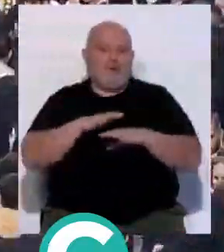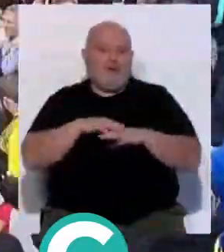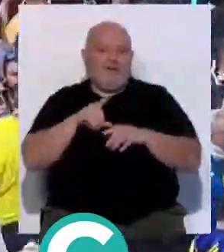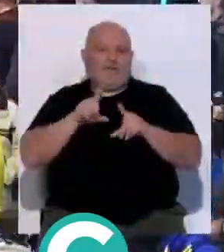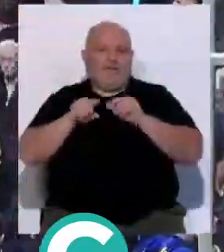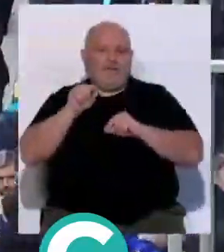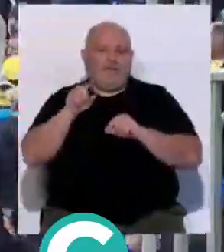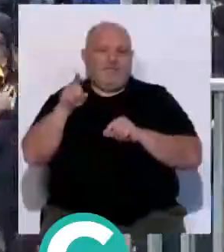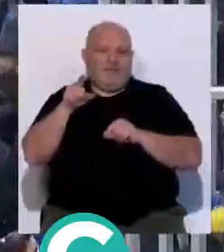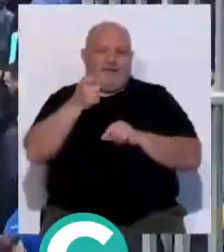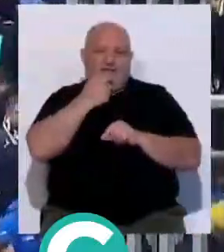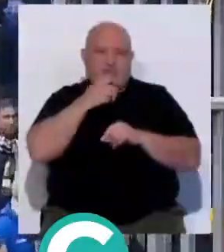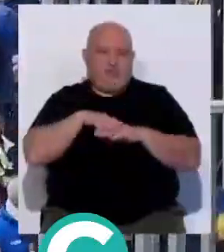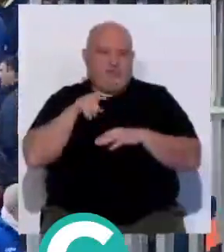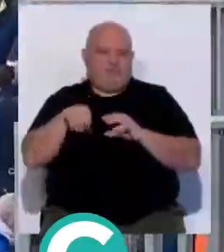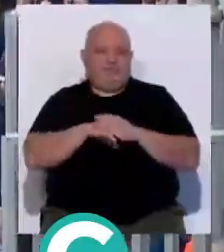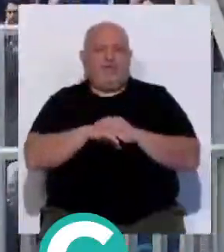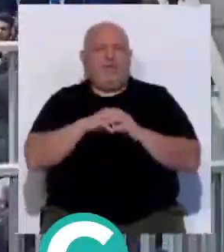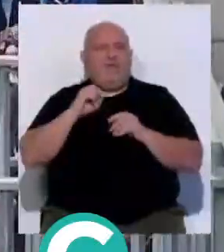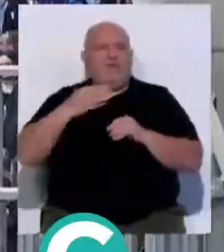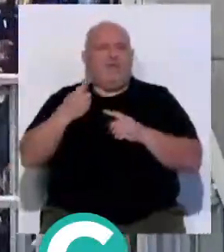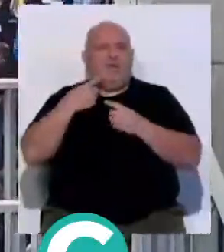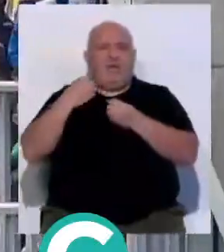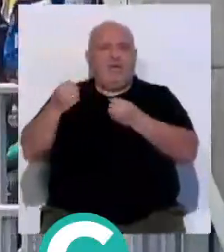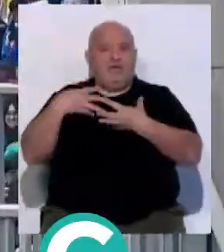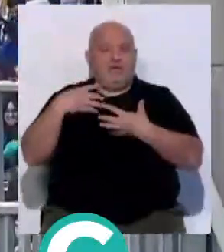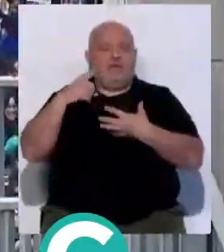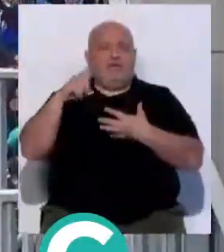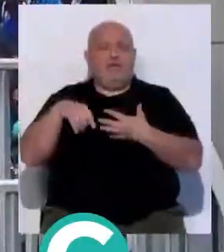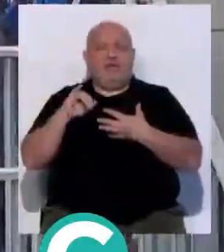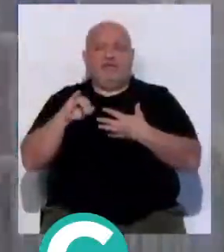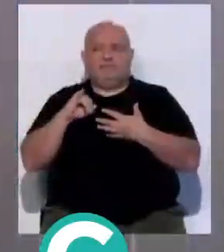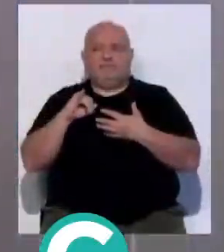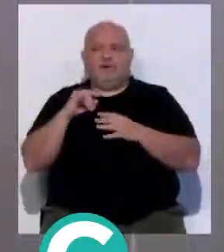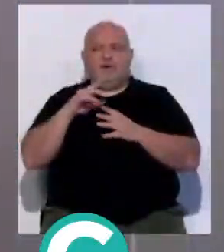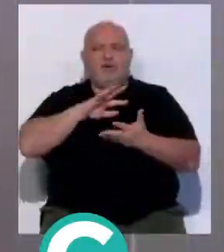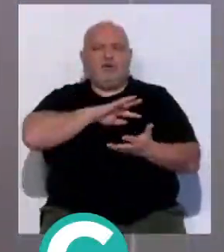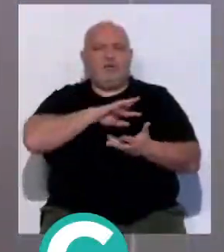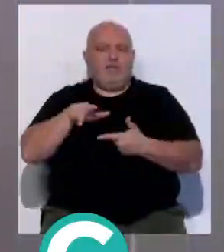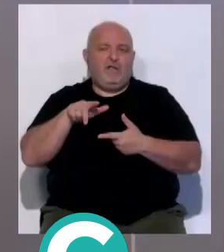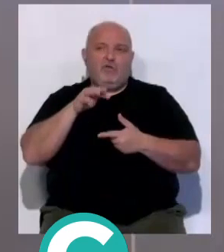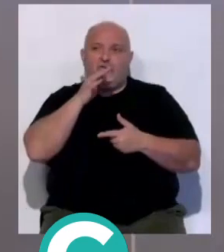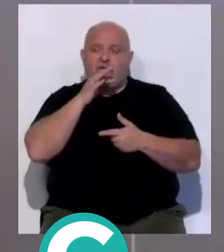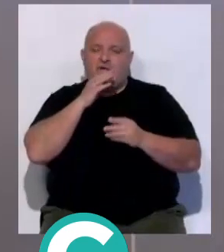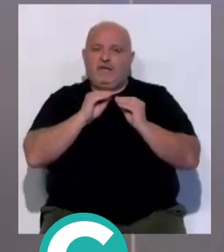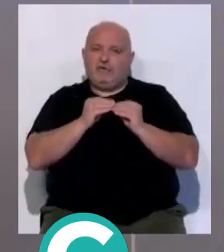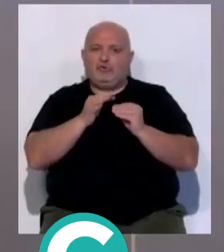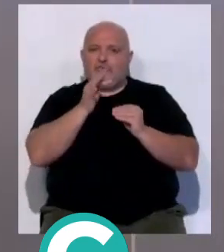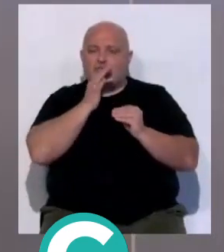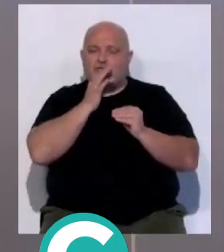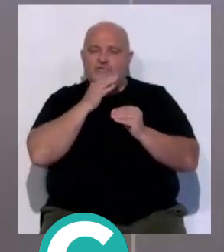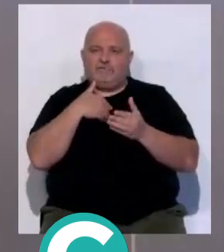arbitrales que se están tomando. Sí, desde el club a mí se nos hicieron llegar que tendríamos unas noticias, todavía no está elaborado